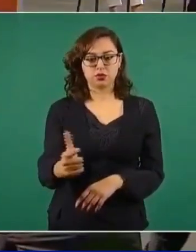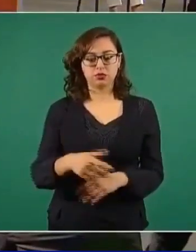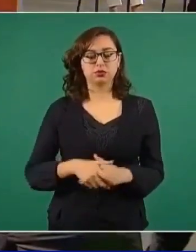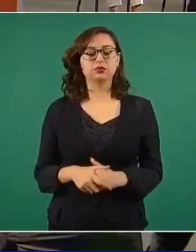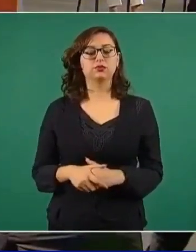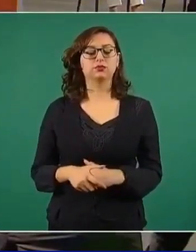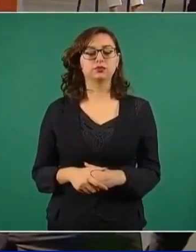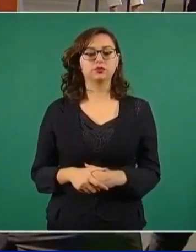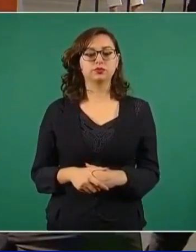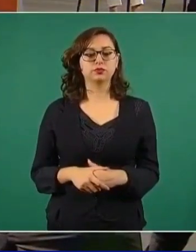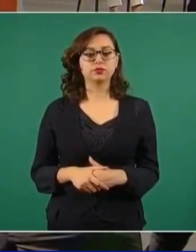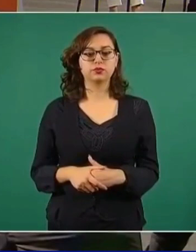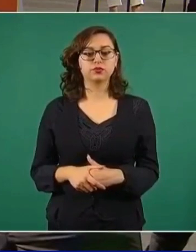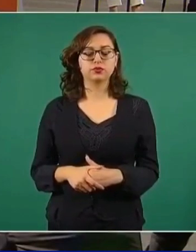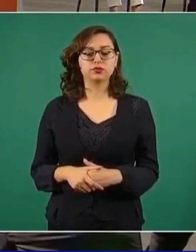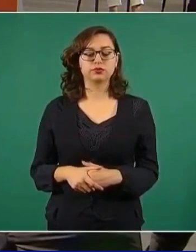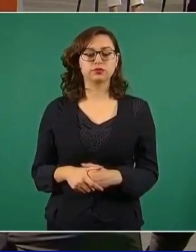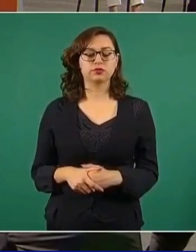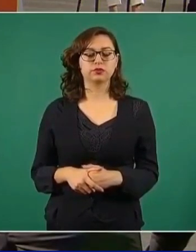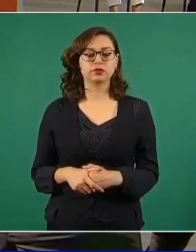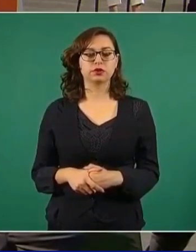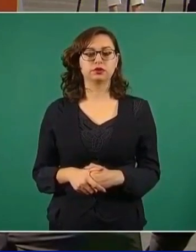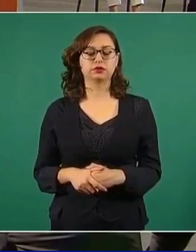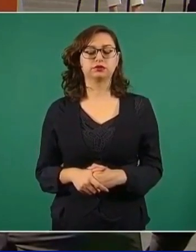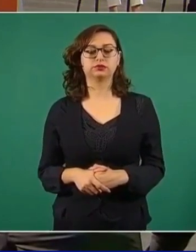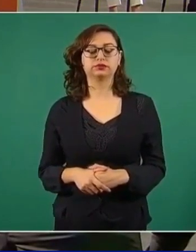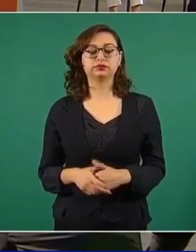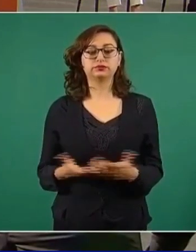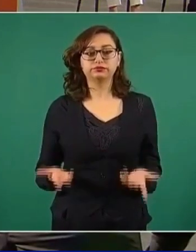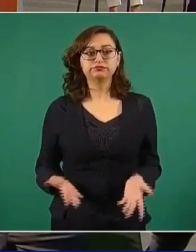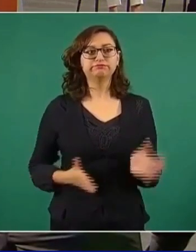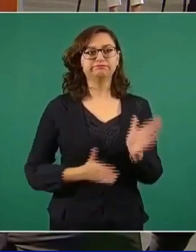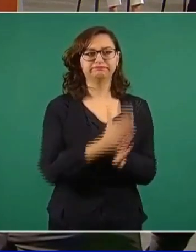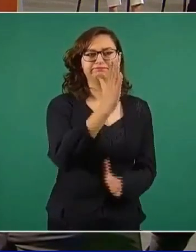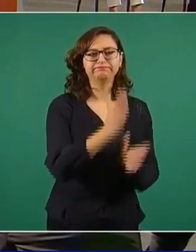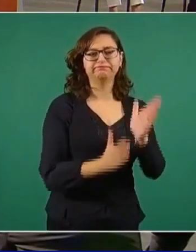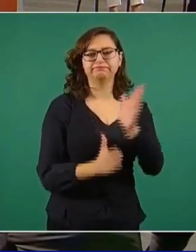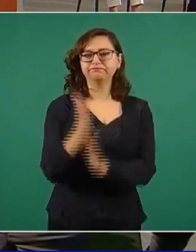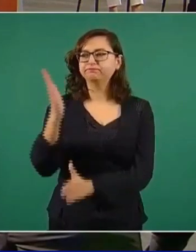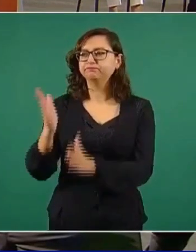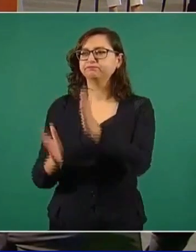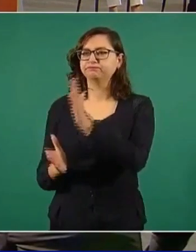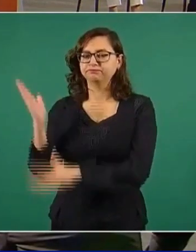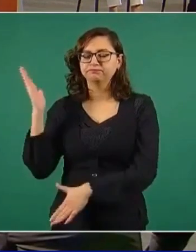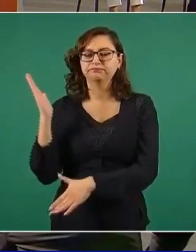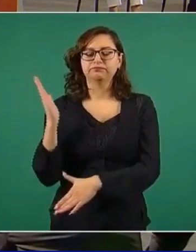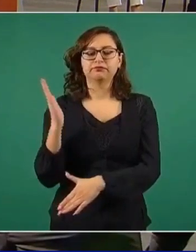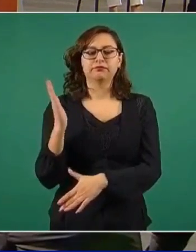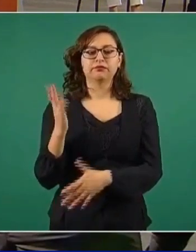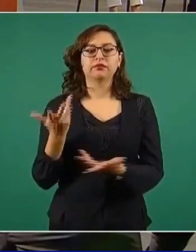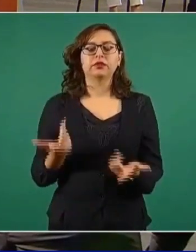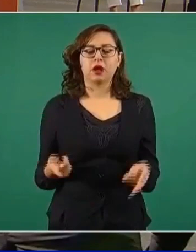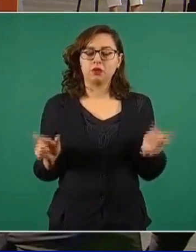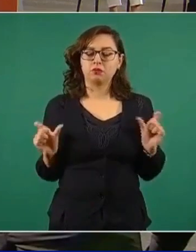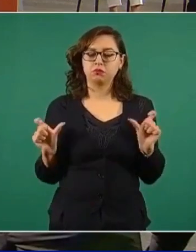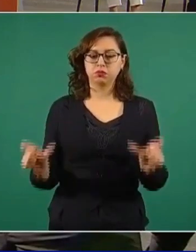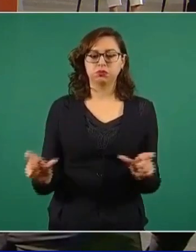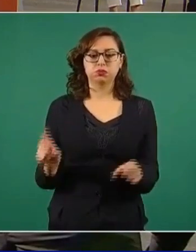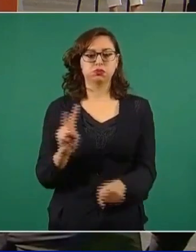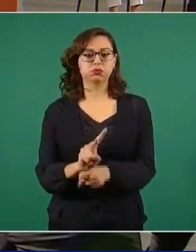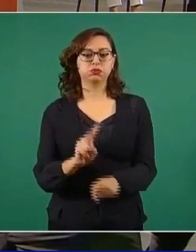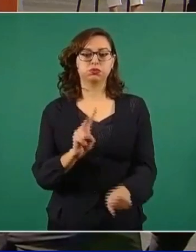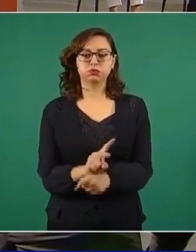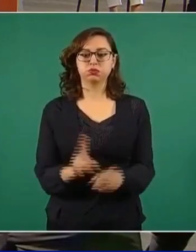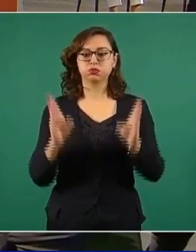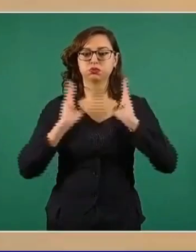De las rutas que salieron hacia los estados, tomando como referencia a Virmex, con la seguridad correspondiente del